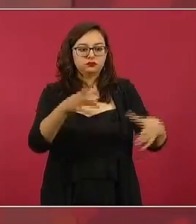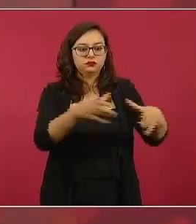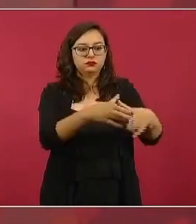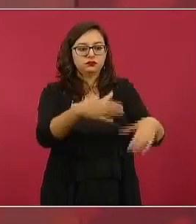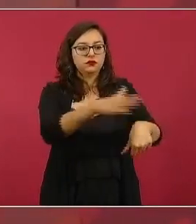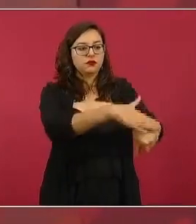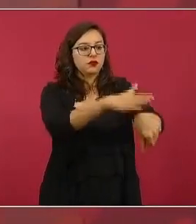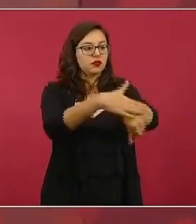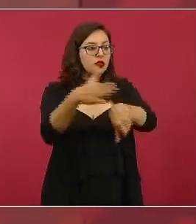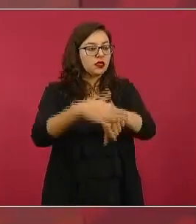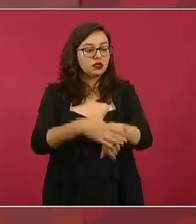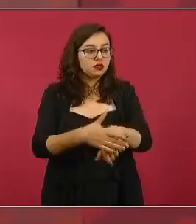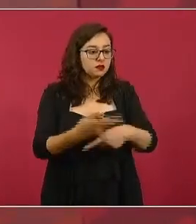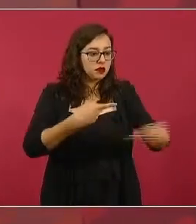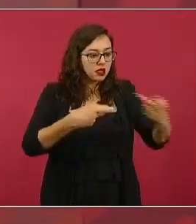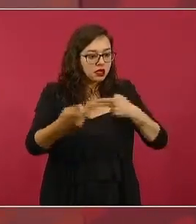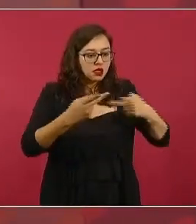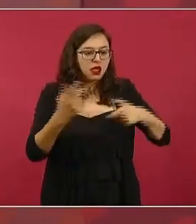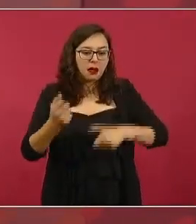y bombas